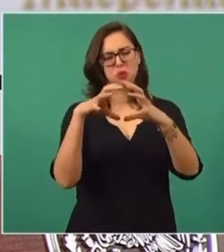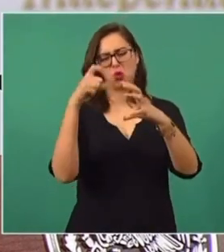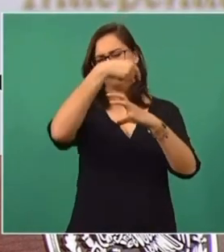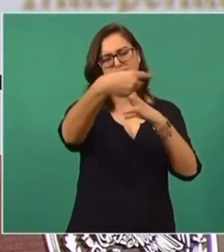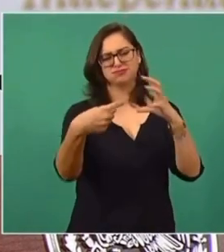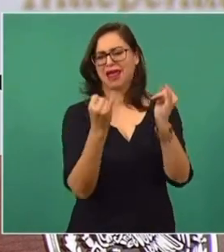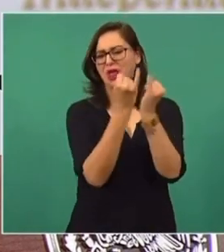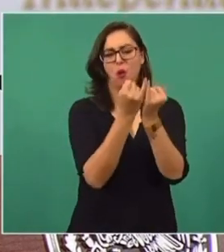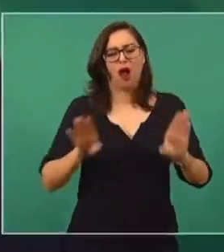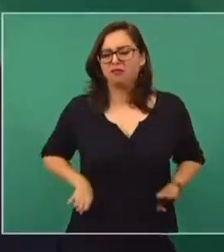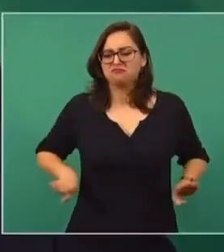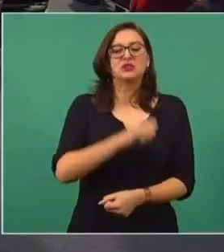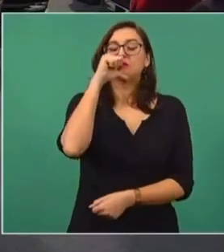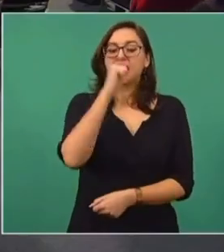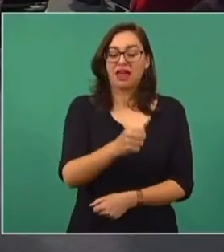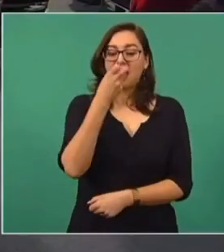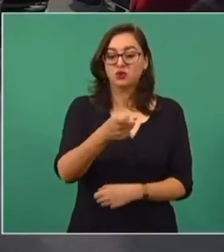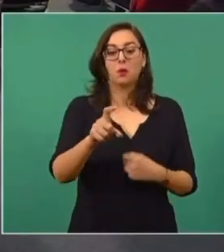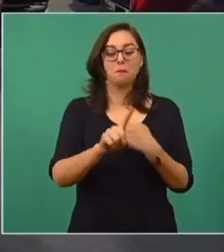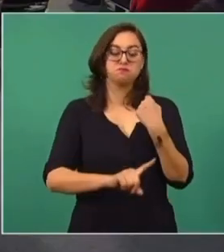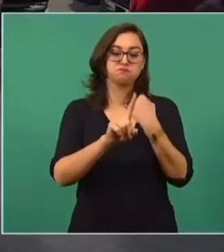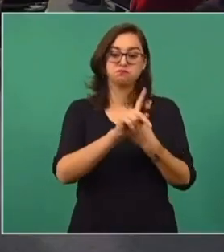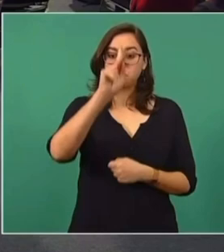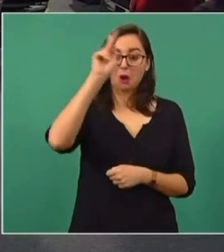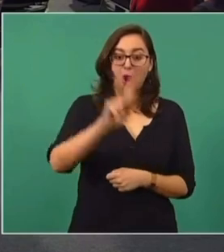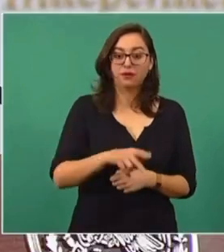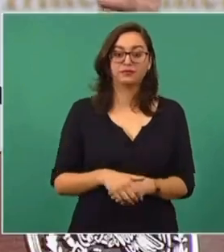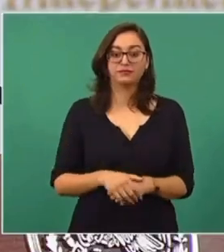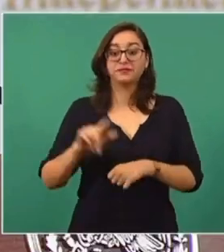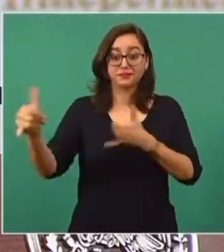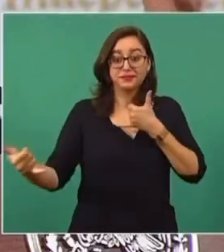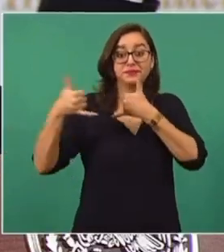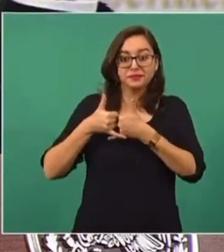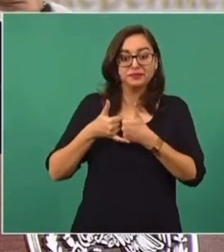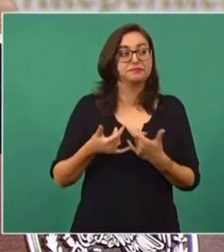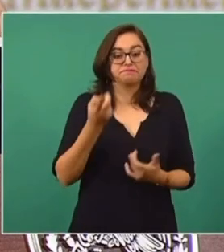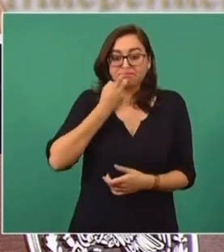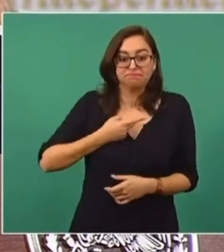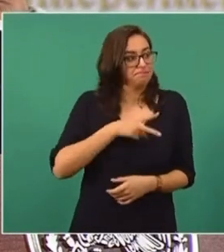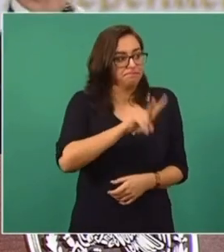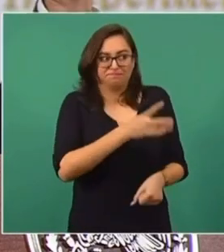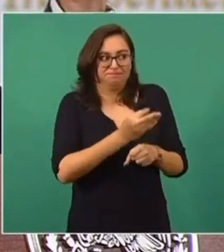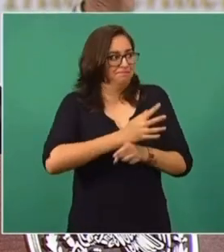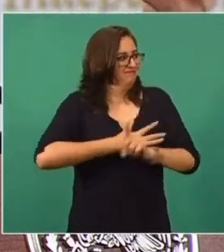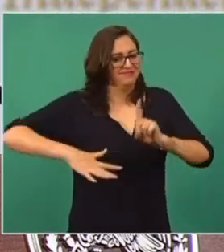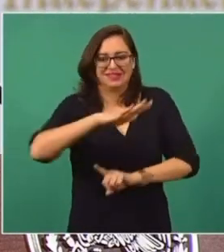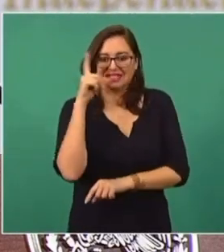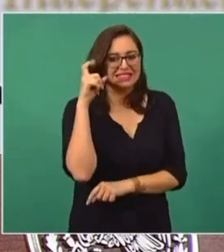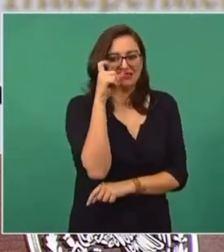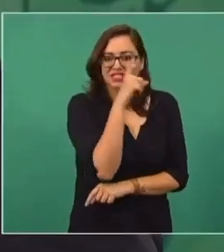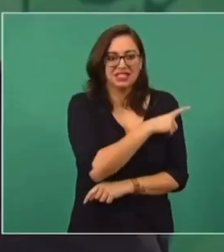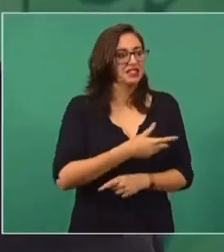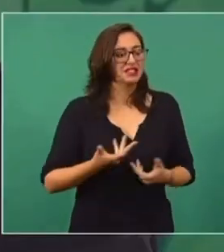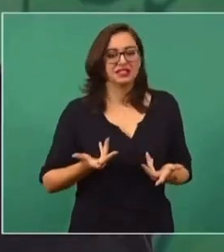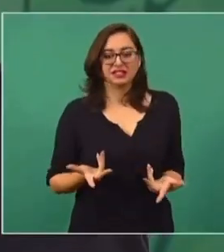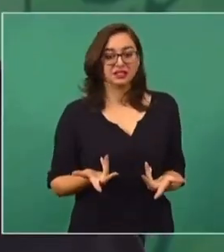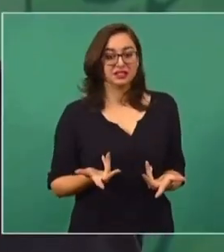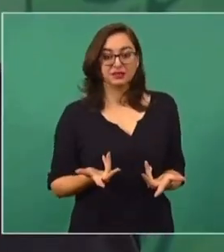y la deshonestidad. Entonces, me habla y dice, es difícil, ¿cómo